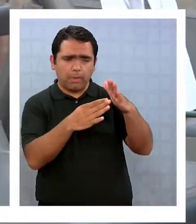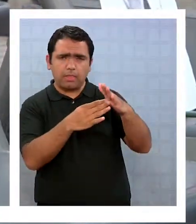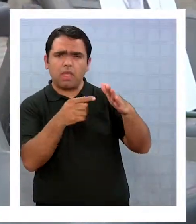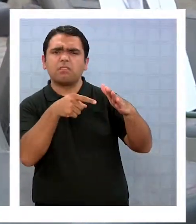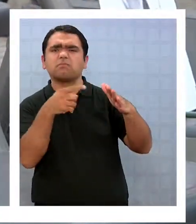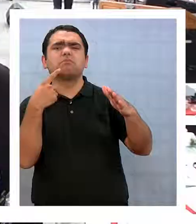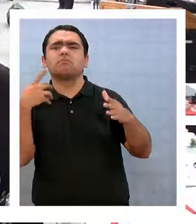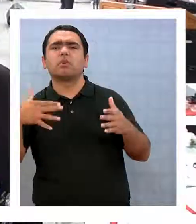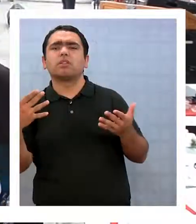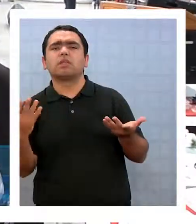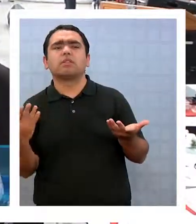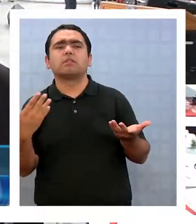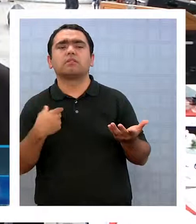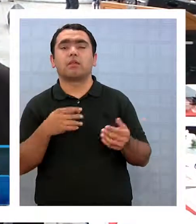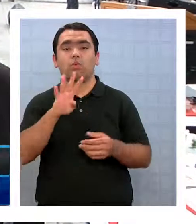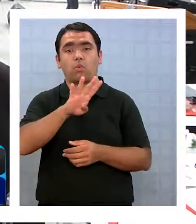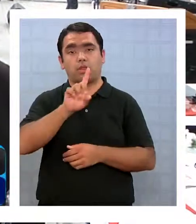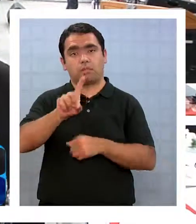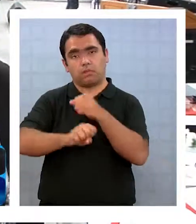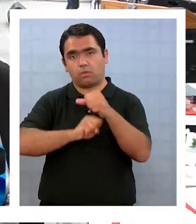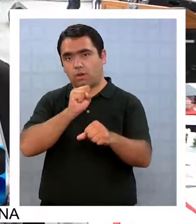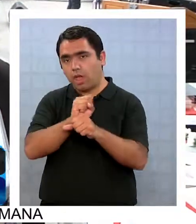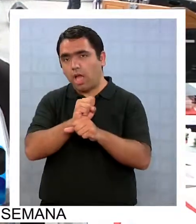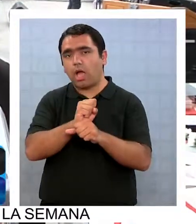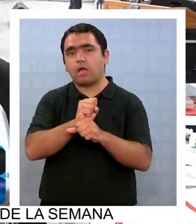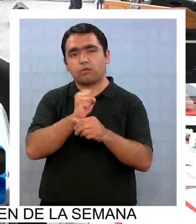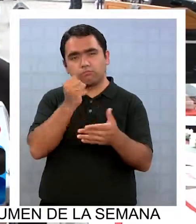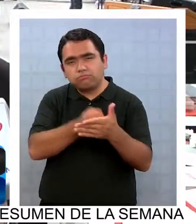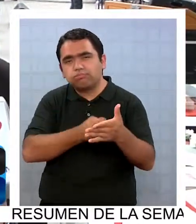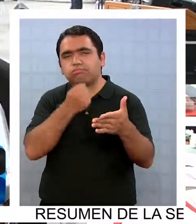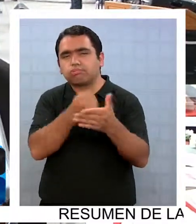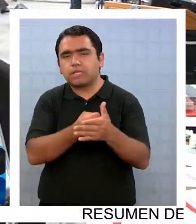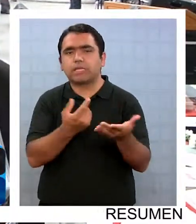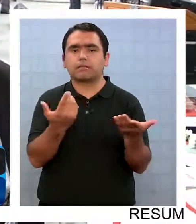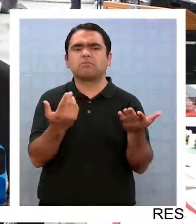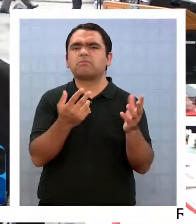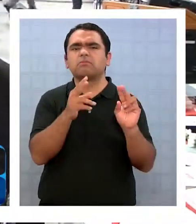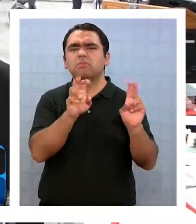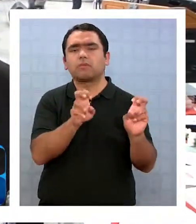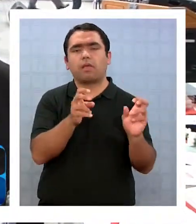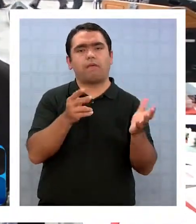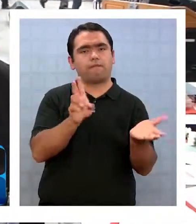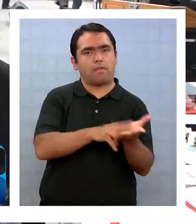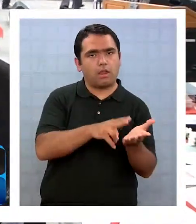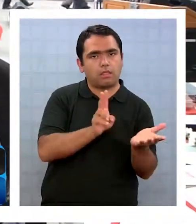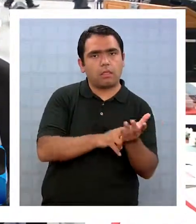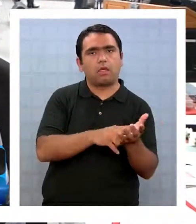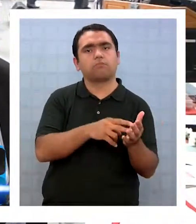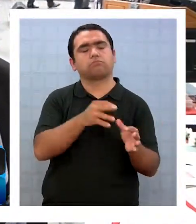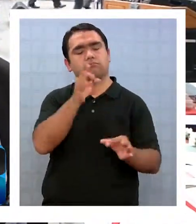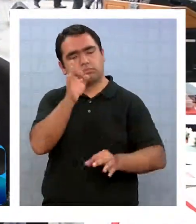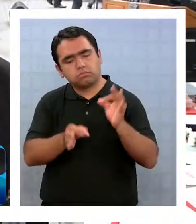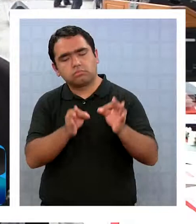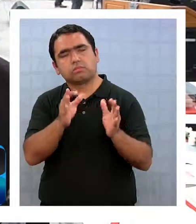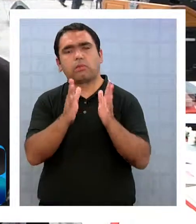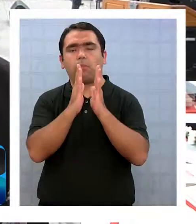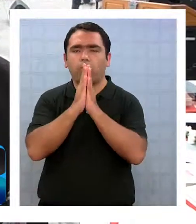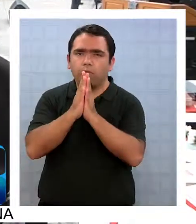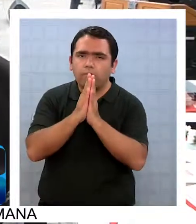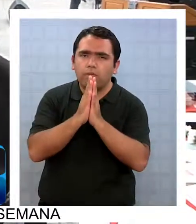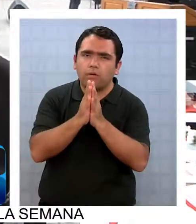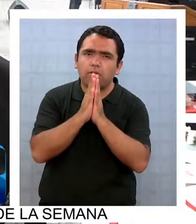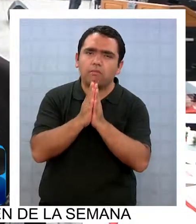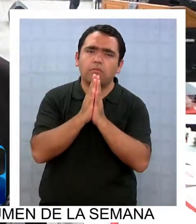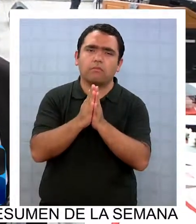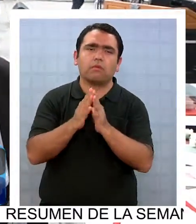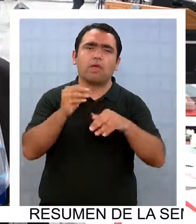por lo que hemos luchado ya 41 años, que es la verdad y que es la justicia. Hacemos un llamado hoy, en el